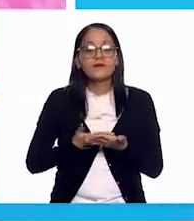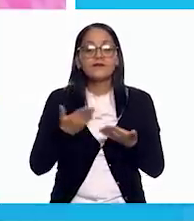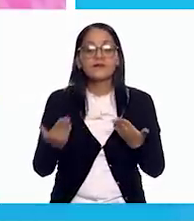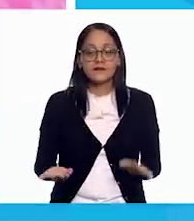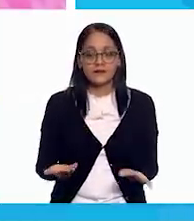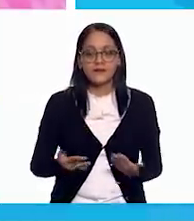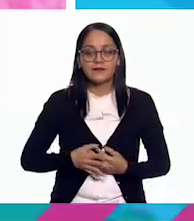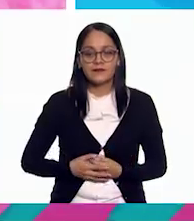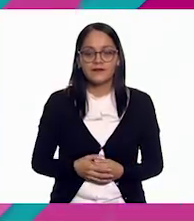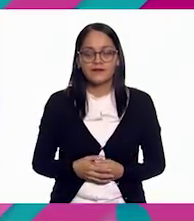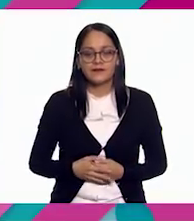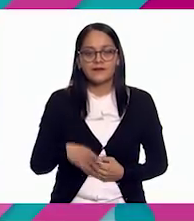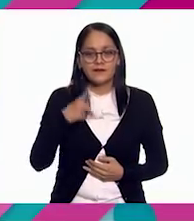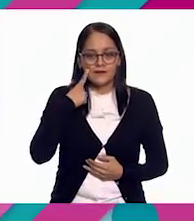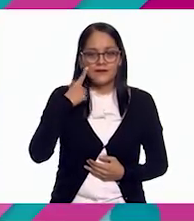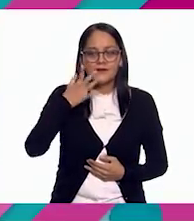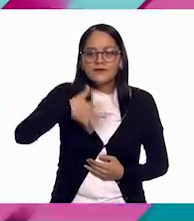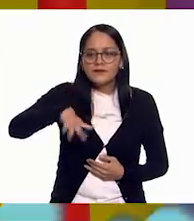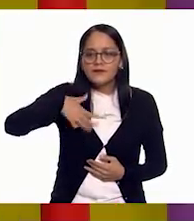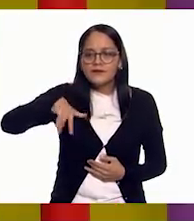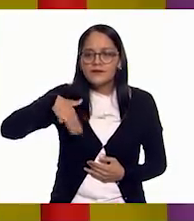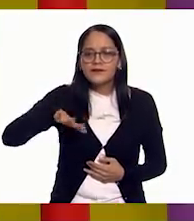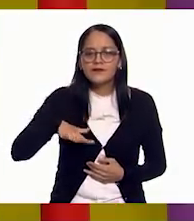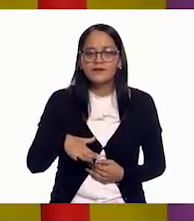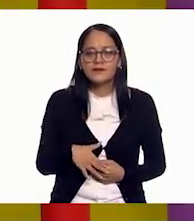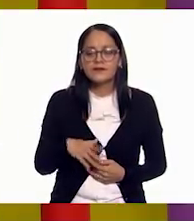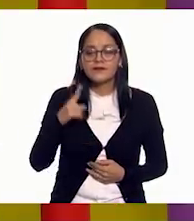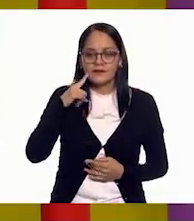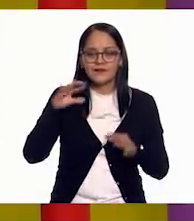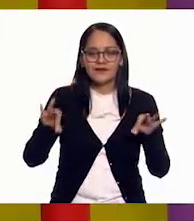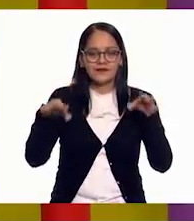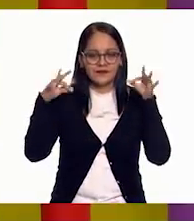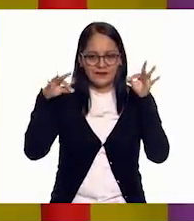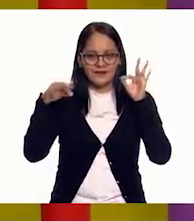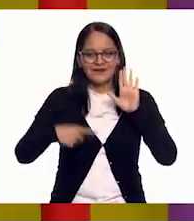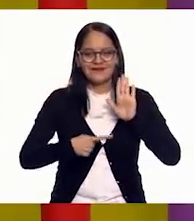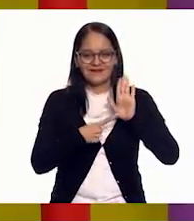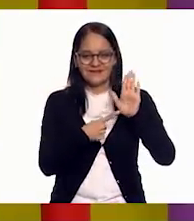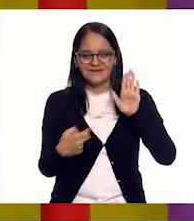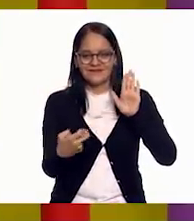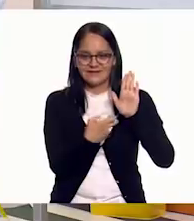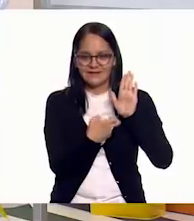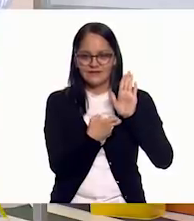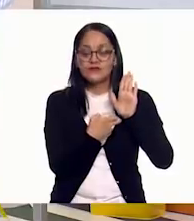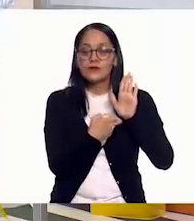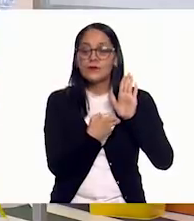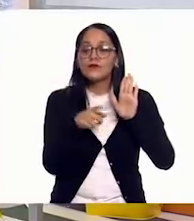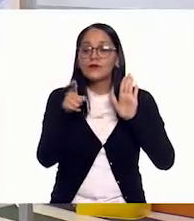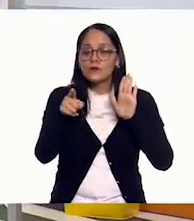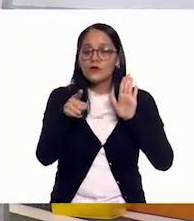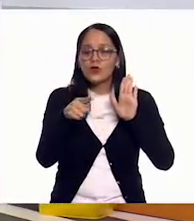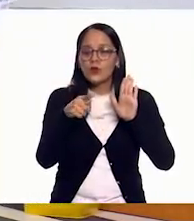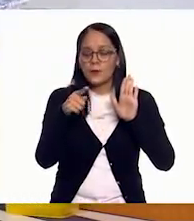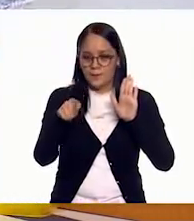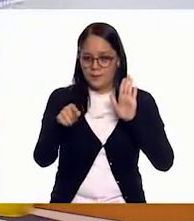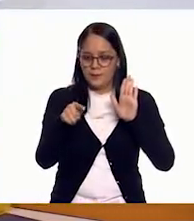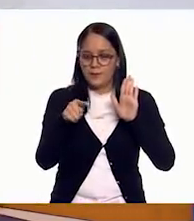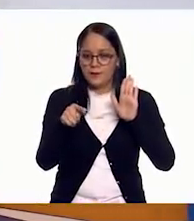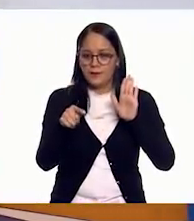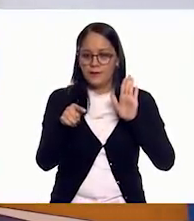vamos a buscar en esta hoja y vamos a encerrar